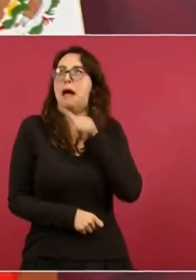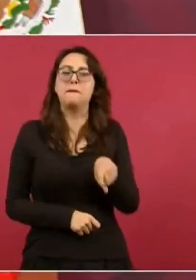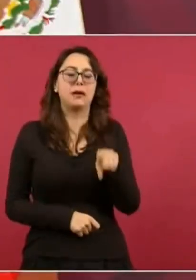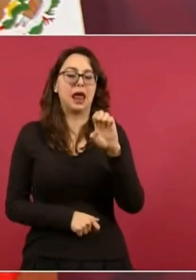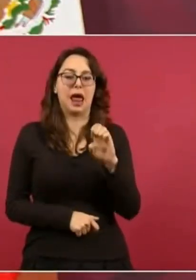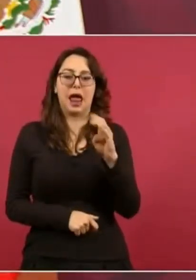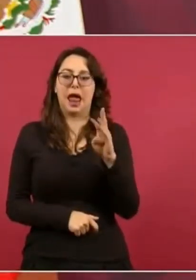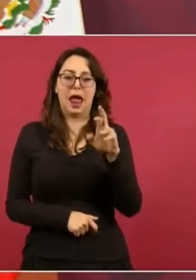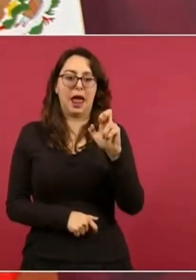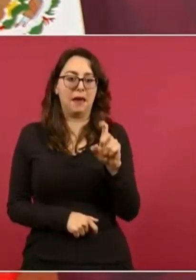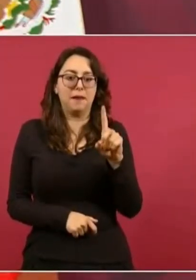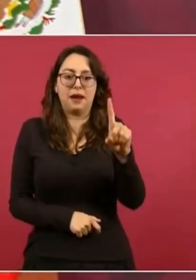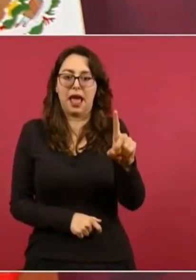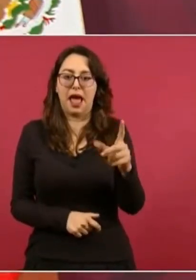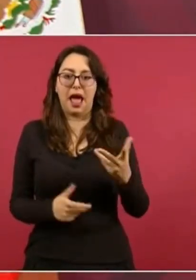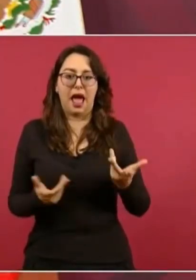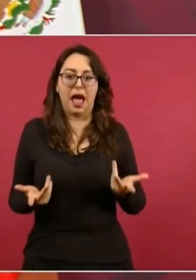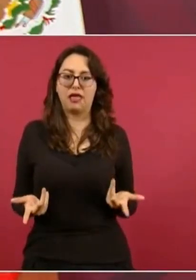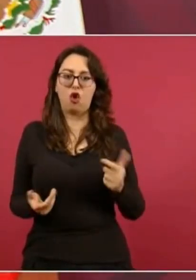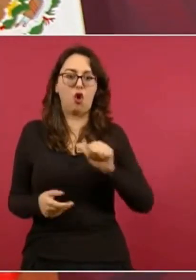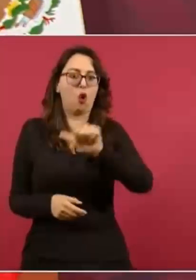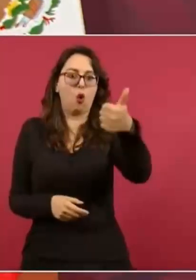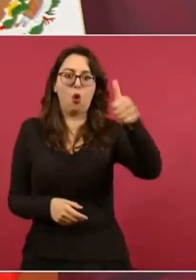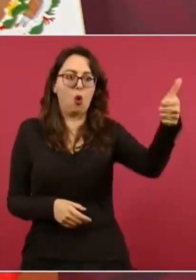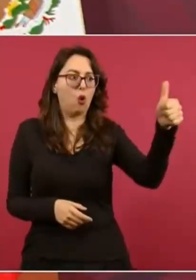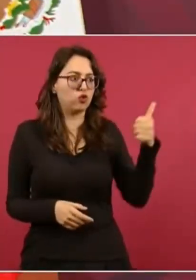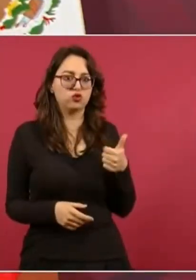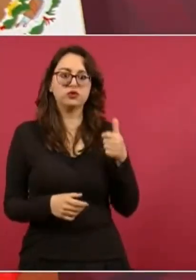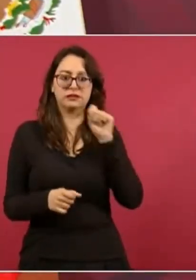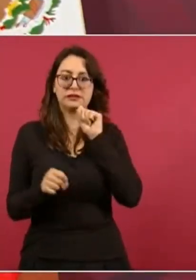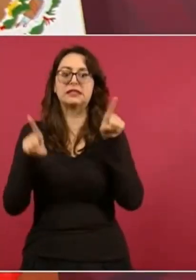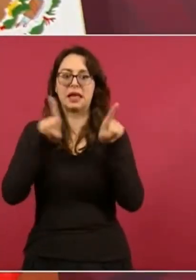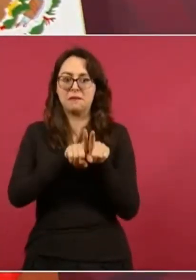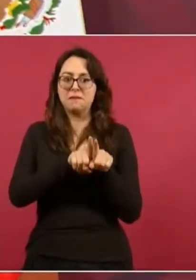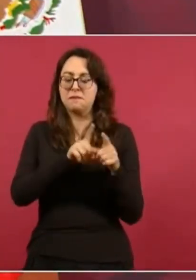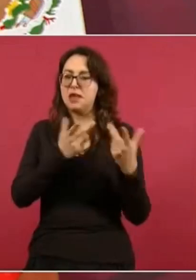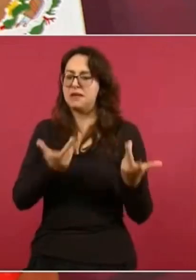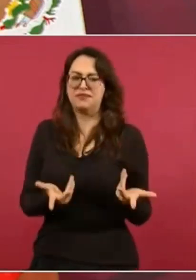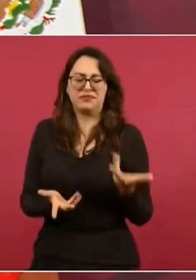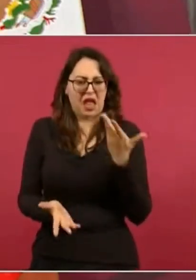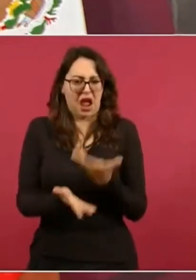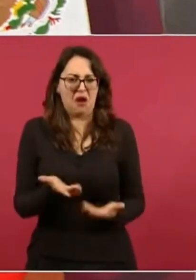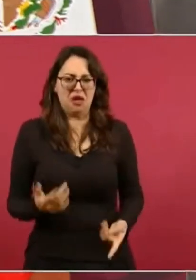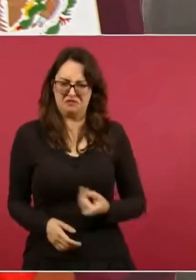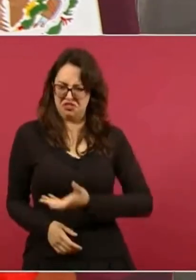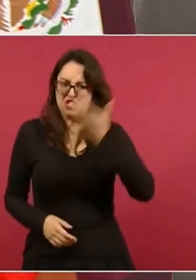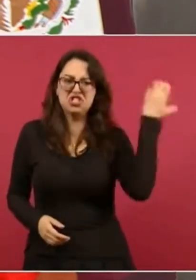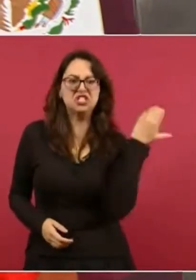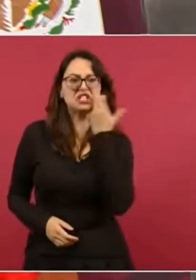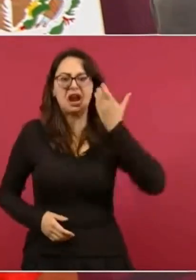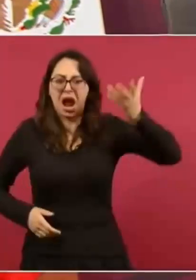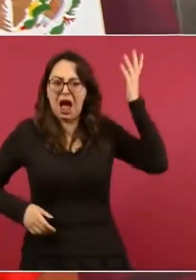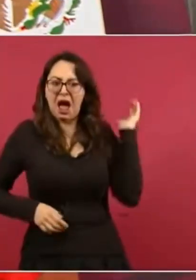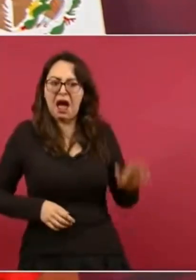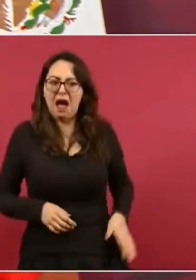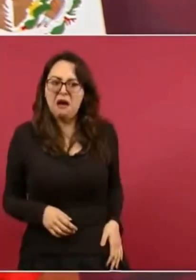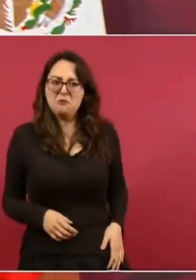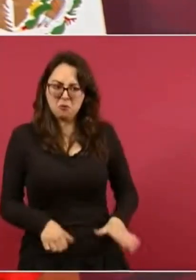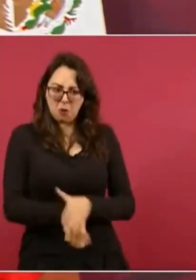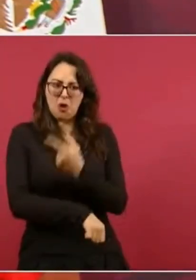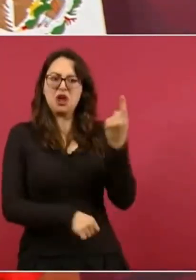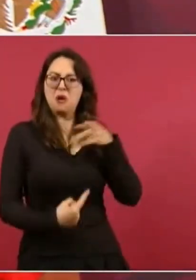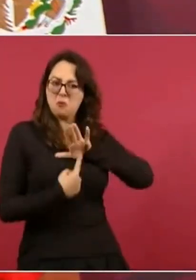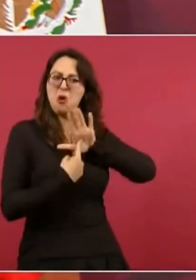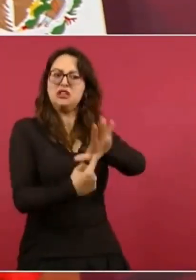quien quieras. ¿Y por qué chingados este no se exhibe así? No, pero se exhibe, no se exhibe.